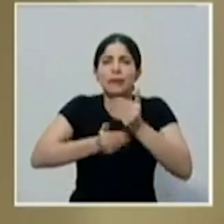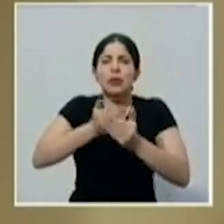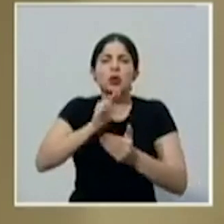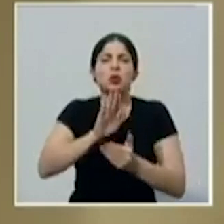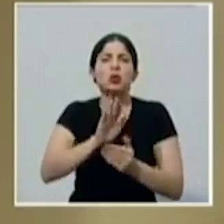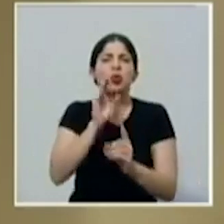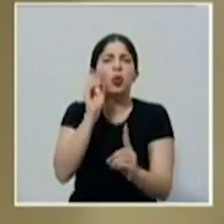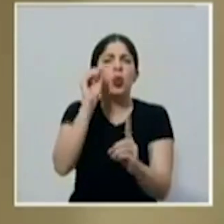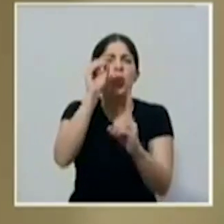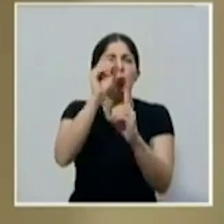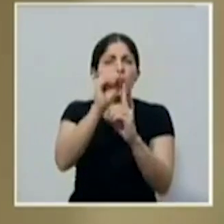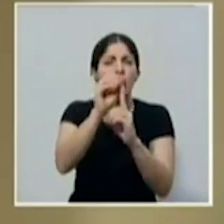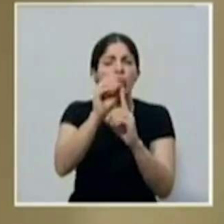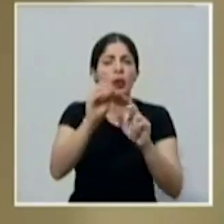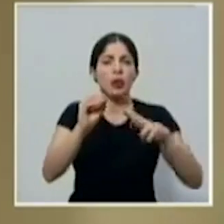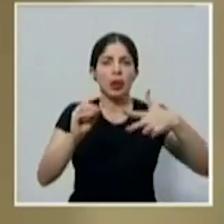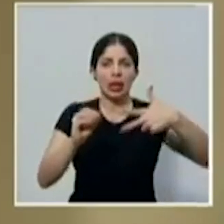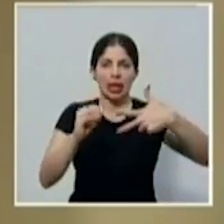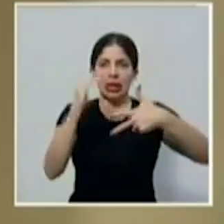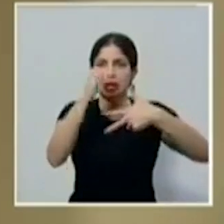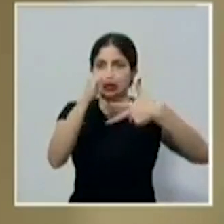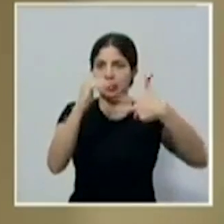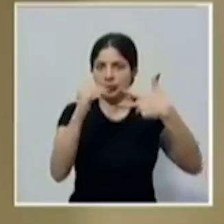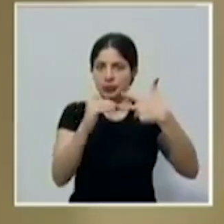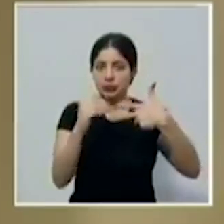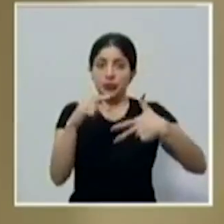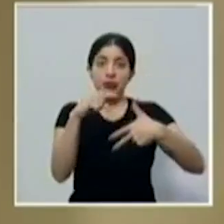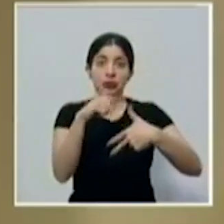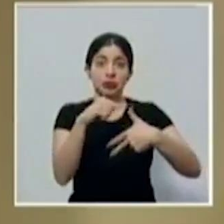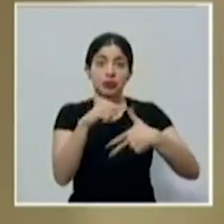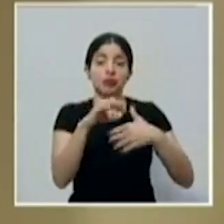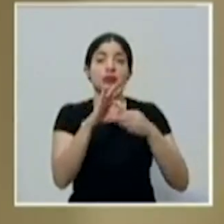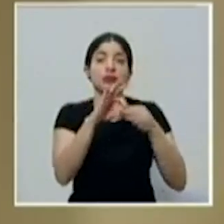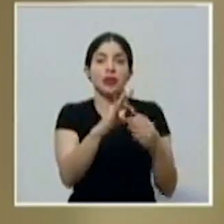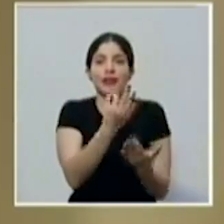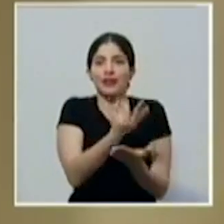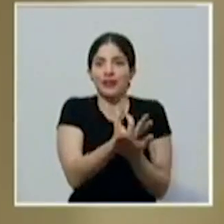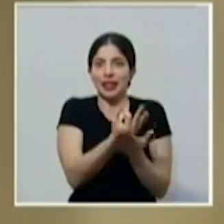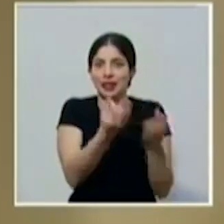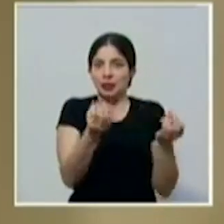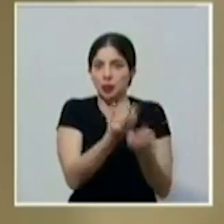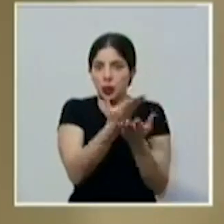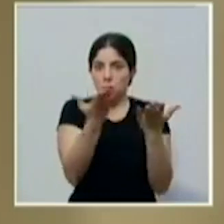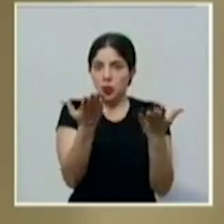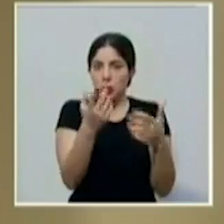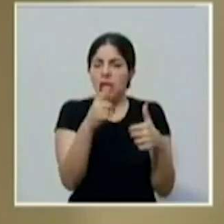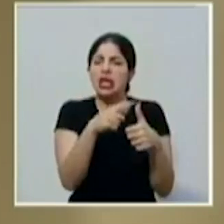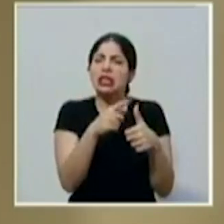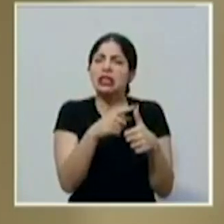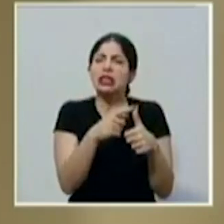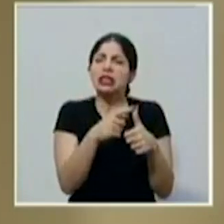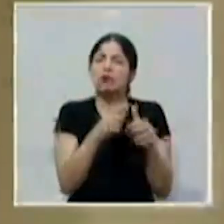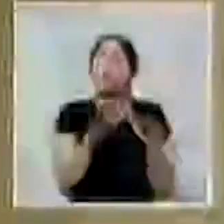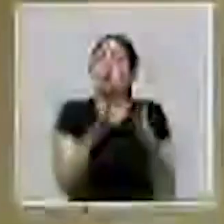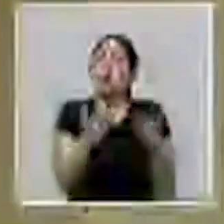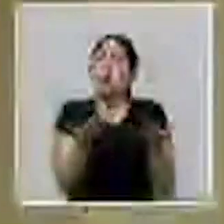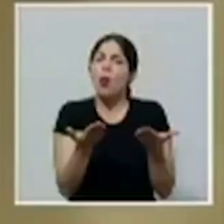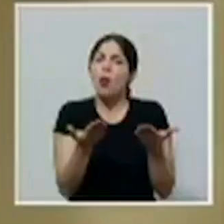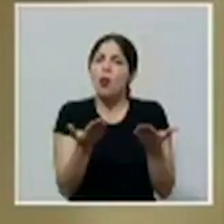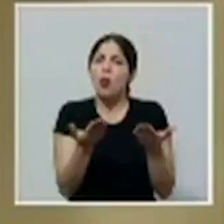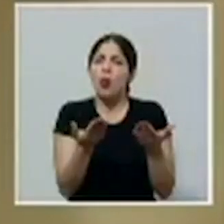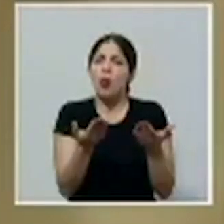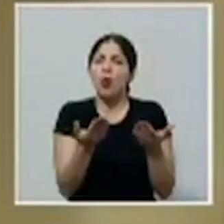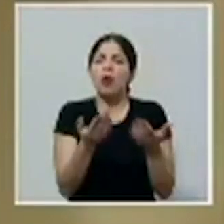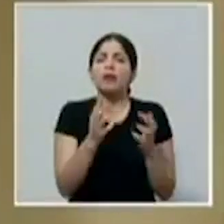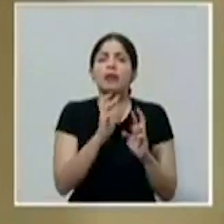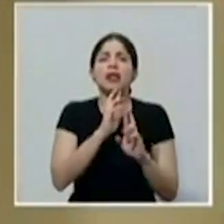trabajar en tres grandes ejes. El eje relacionado con las finanzas públicas, cuáles son